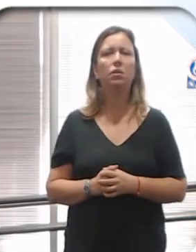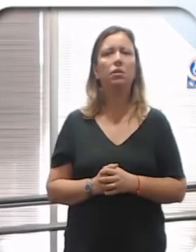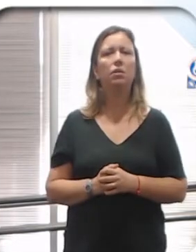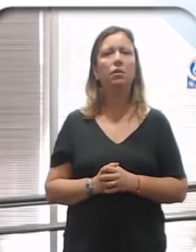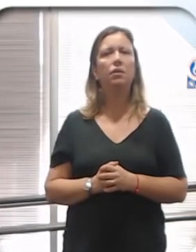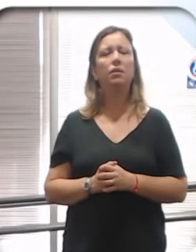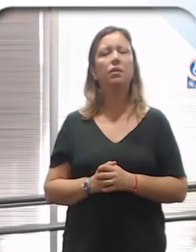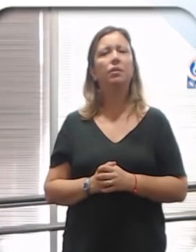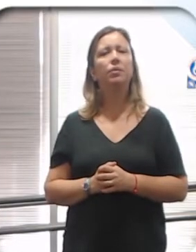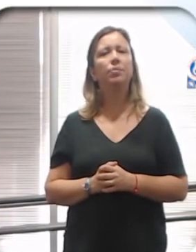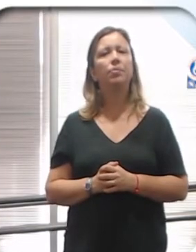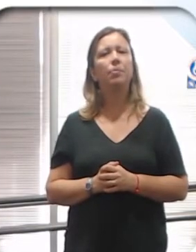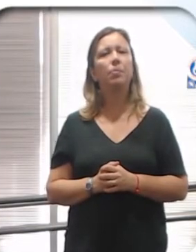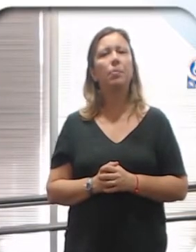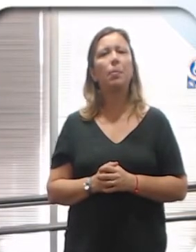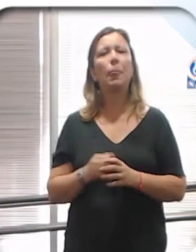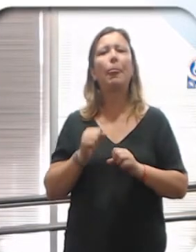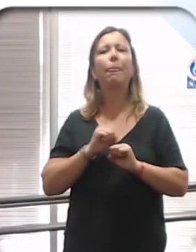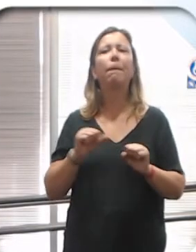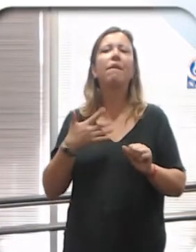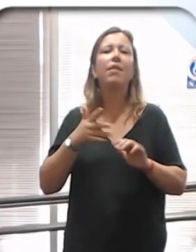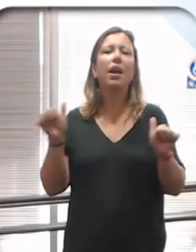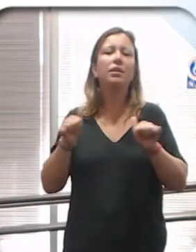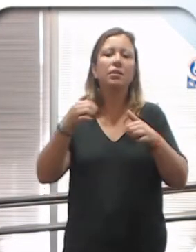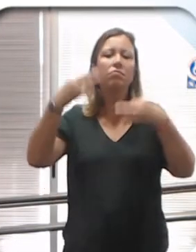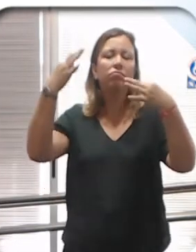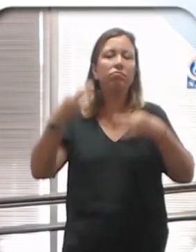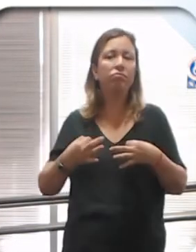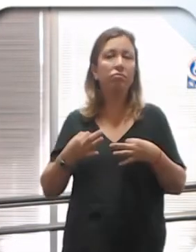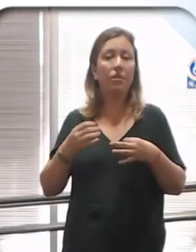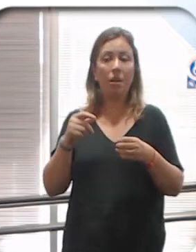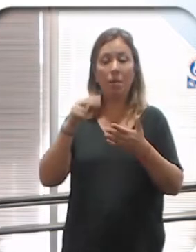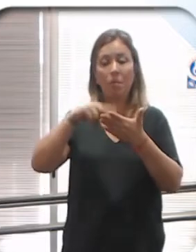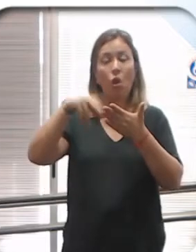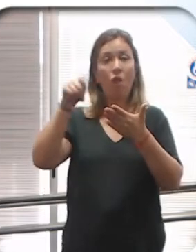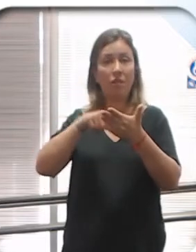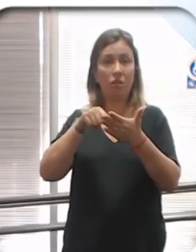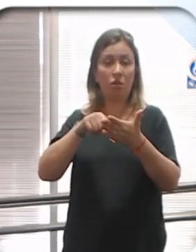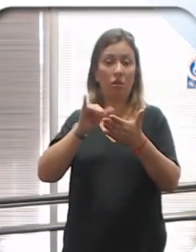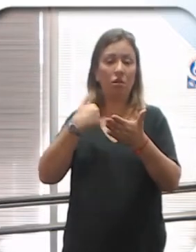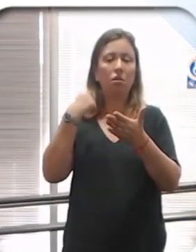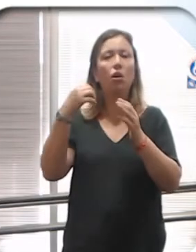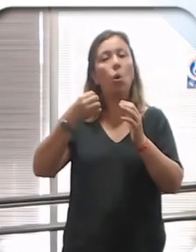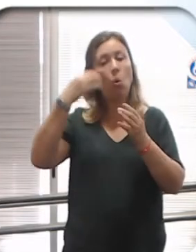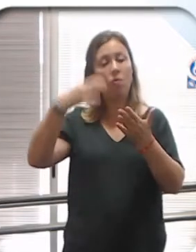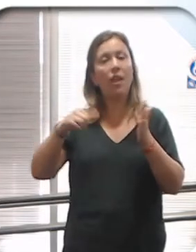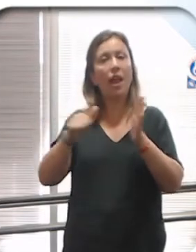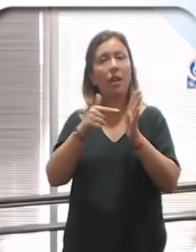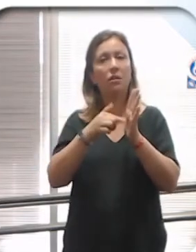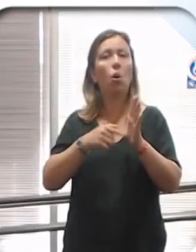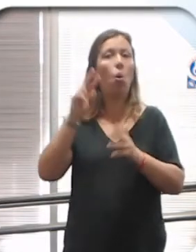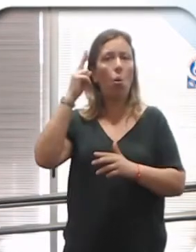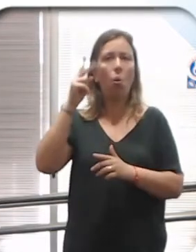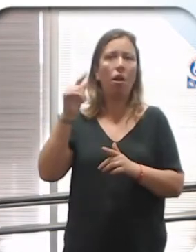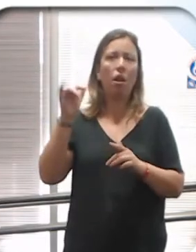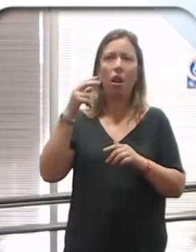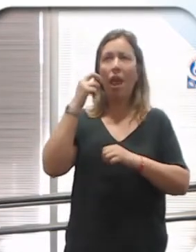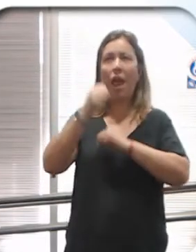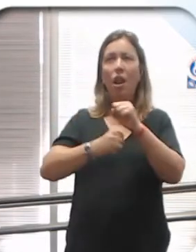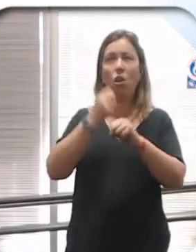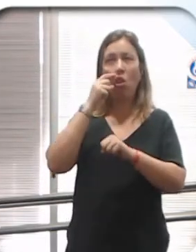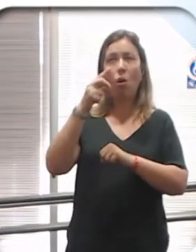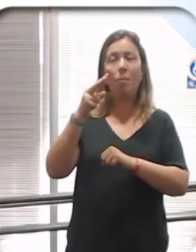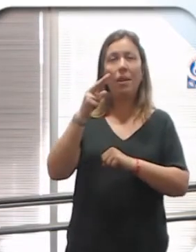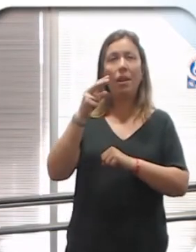para poder llegar a cumplir esos principios de la Convención. Y Uruguay no se queda atrás. En octubre del 2012,